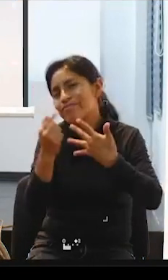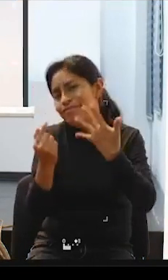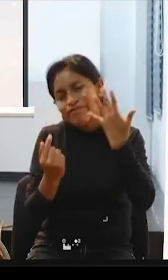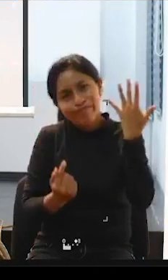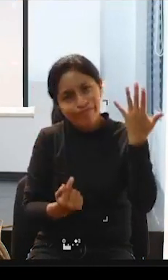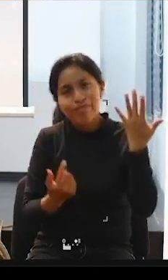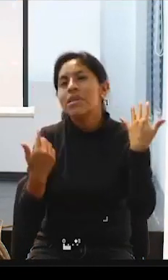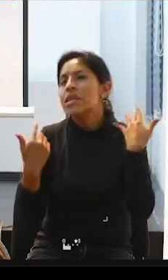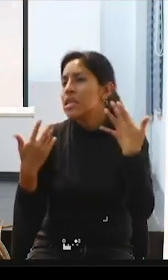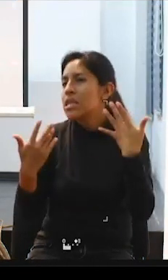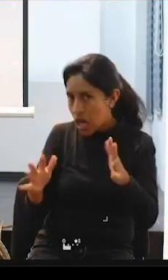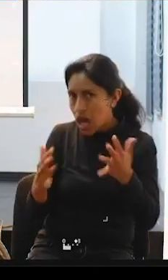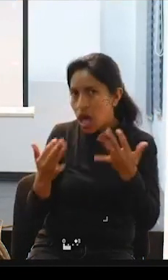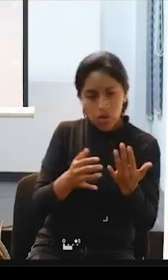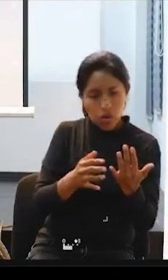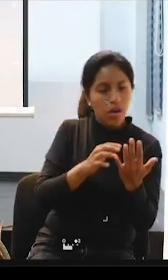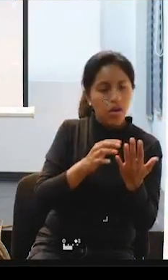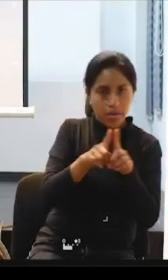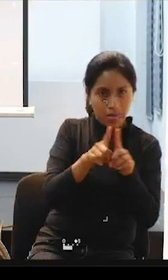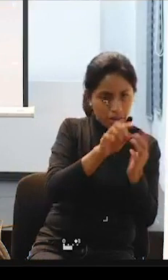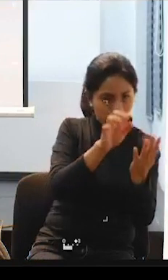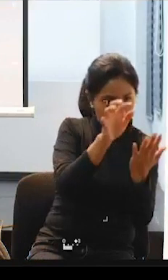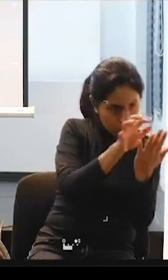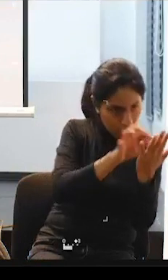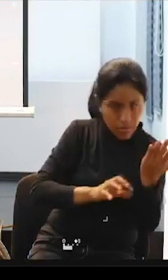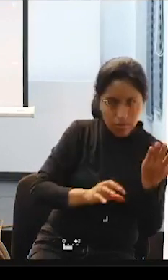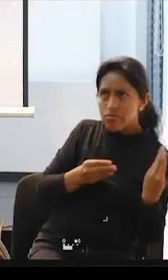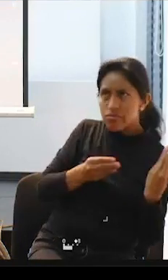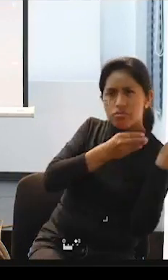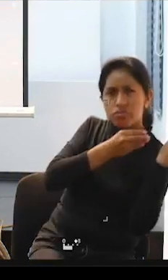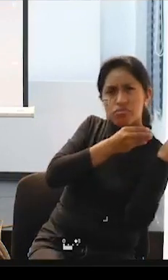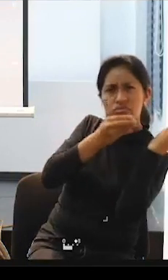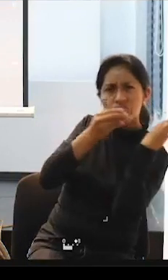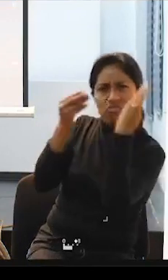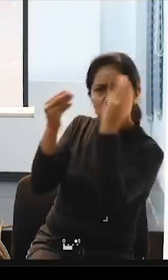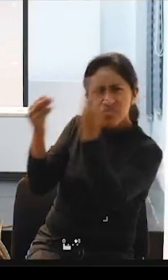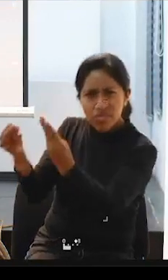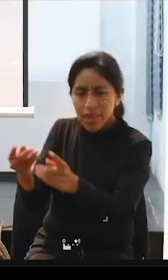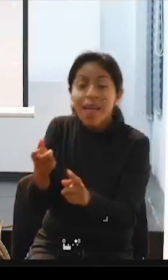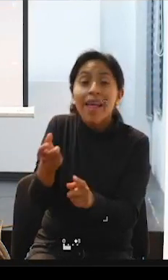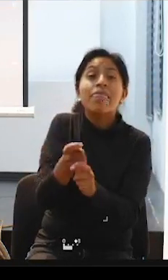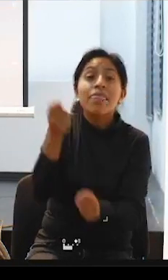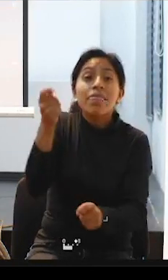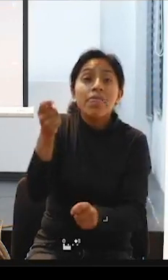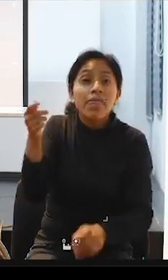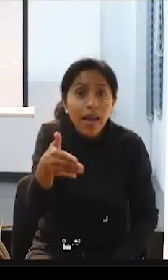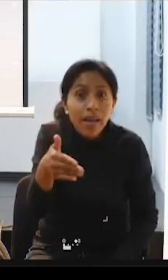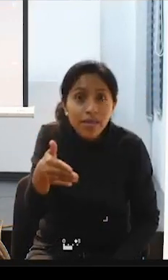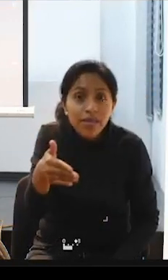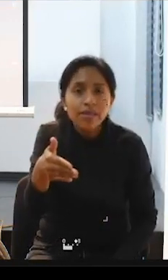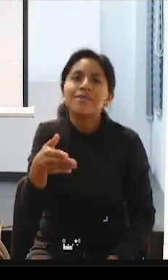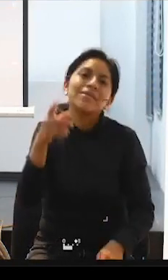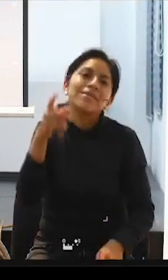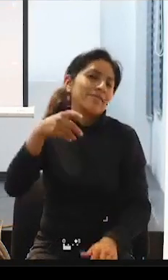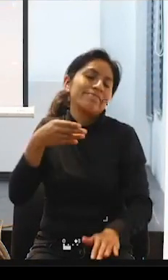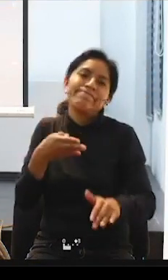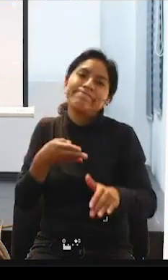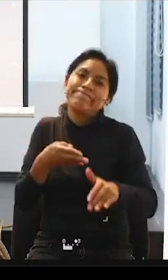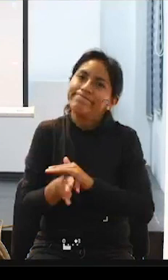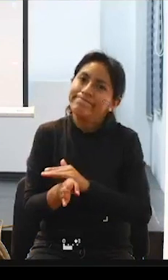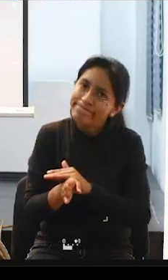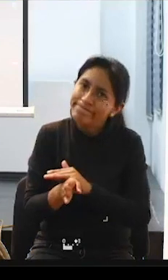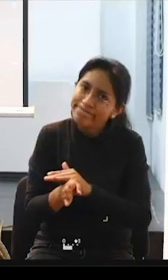interpuesto también desde Barcelona una demanda para que los taxis sean accesibles, ¿vale? Porque